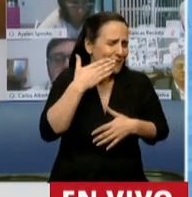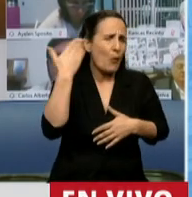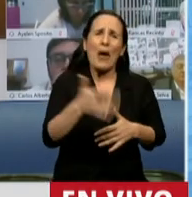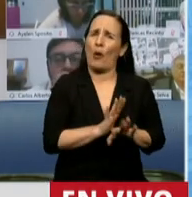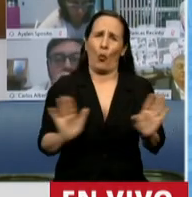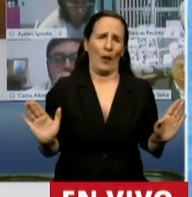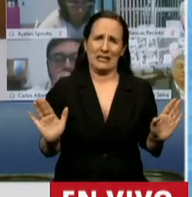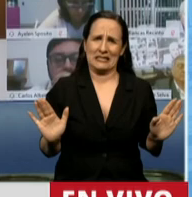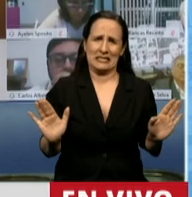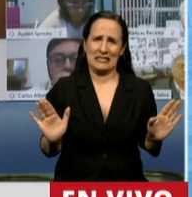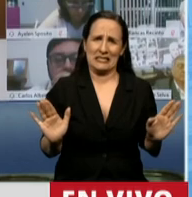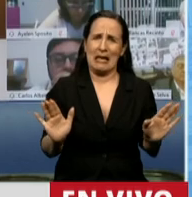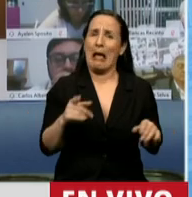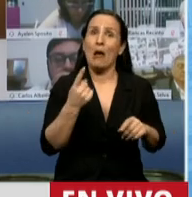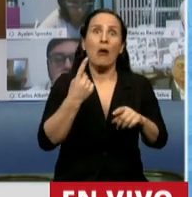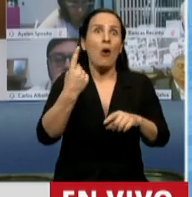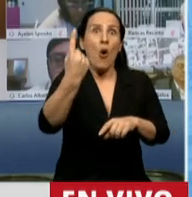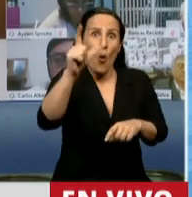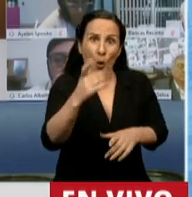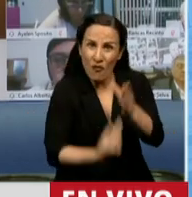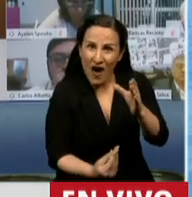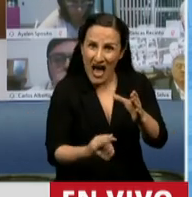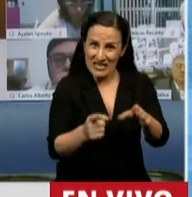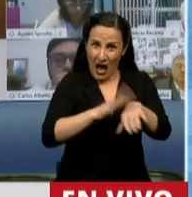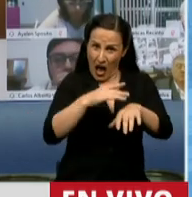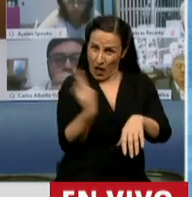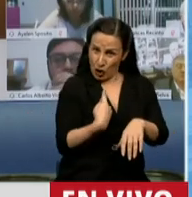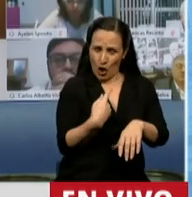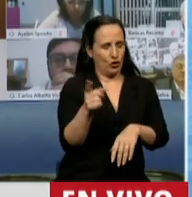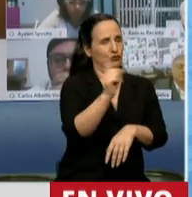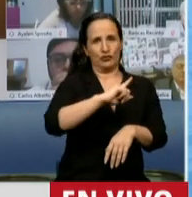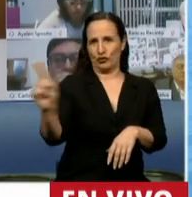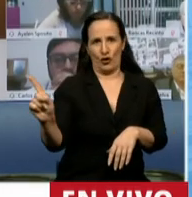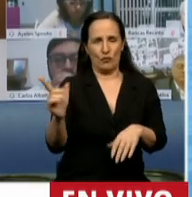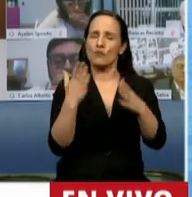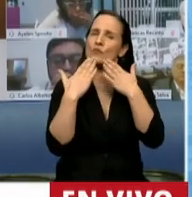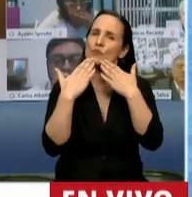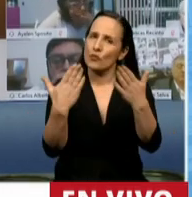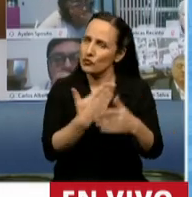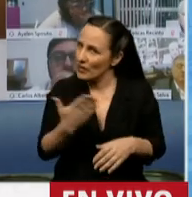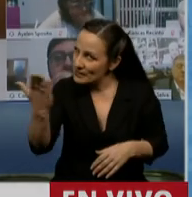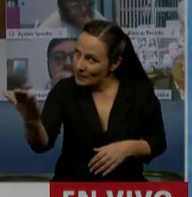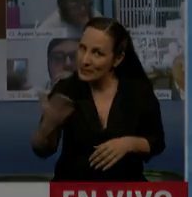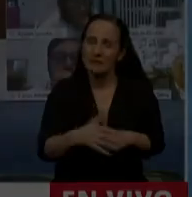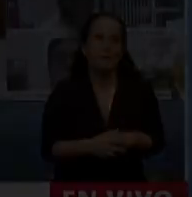pero no por uno tenemos que pagar todos. Muchísimas gracias, señor presidente. Gracias, diputado.